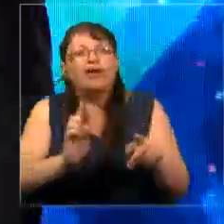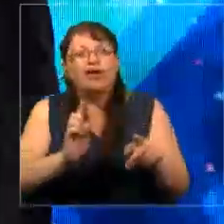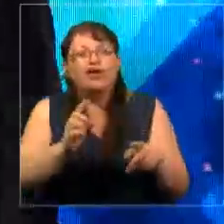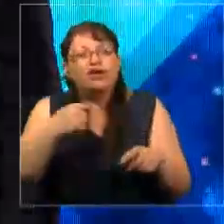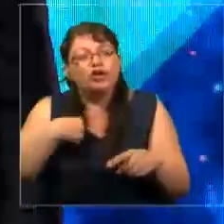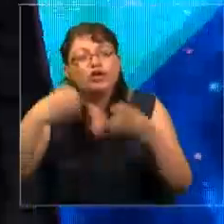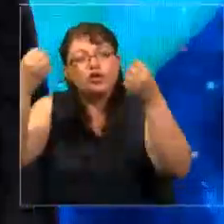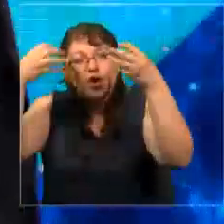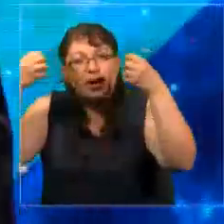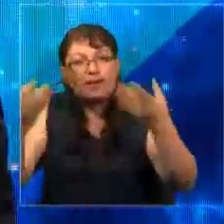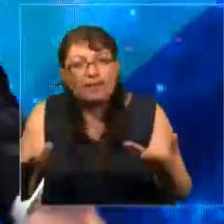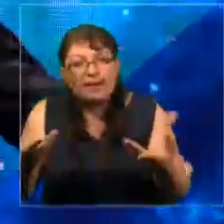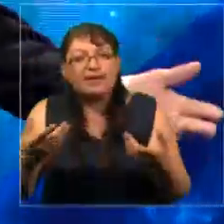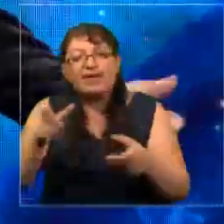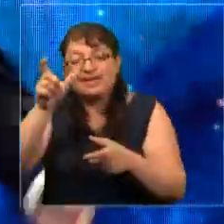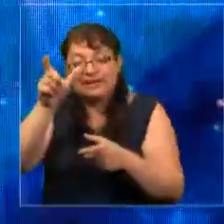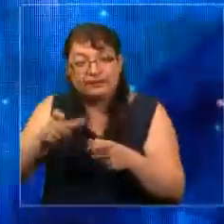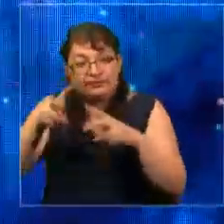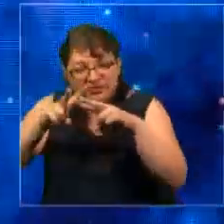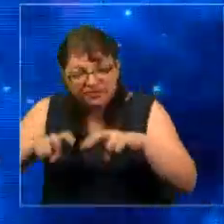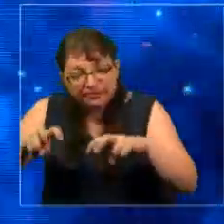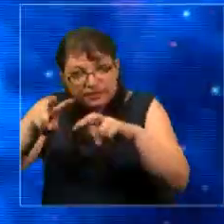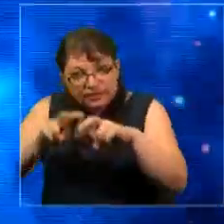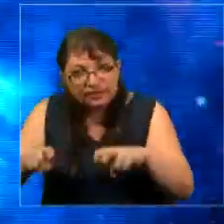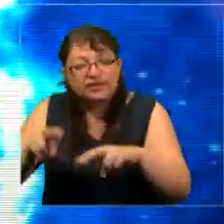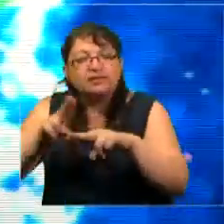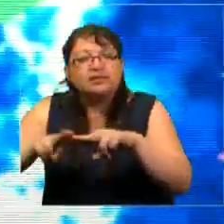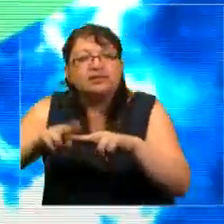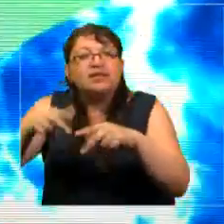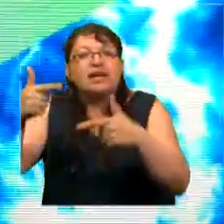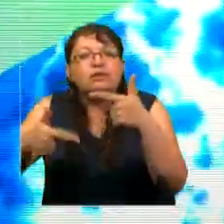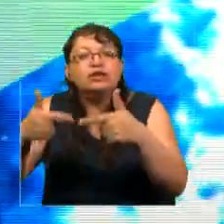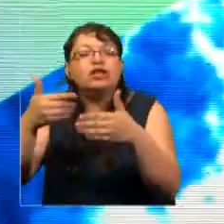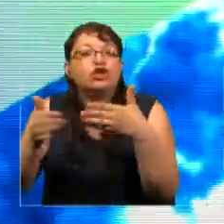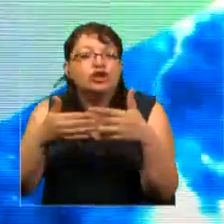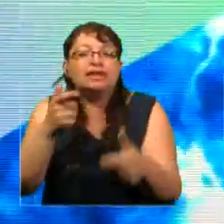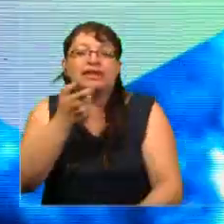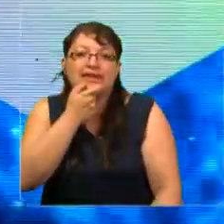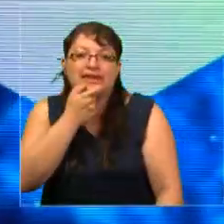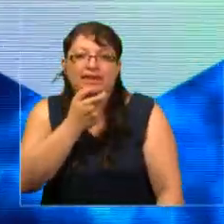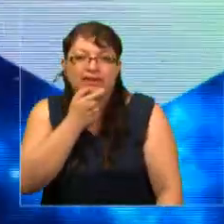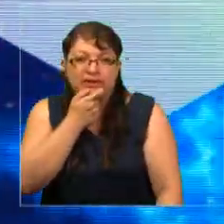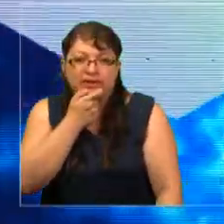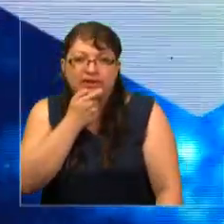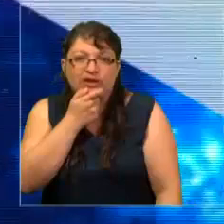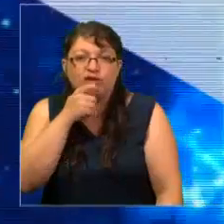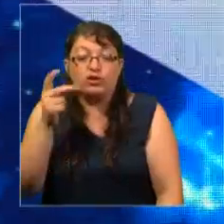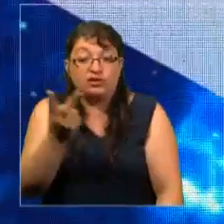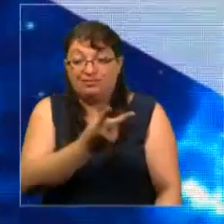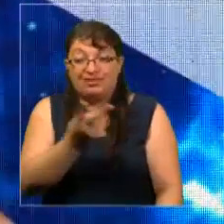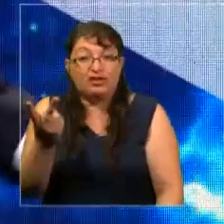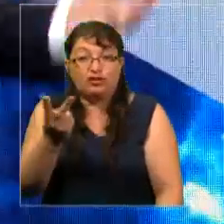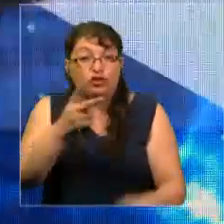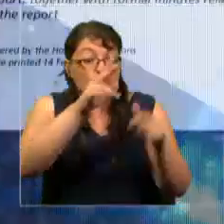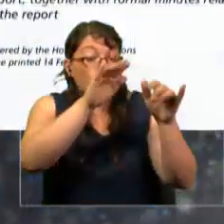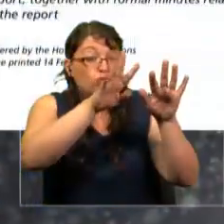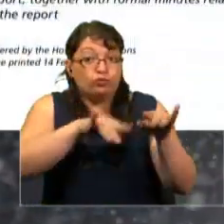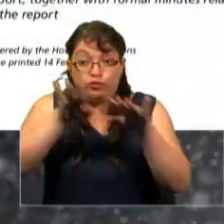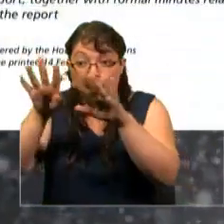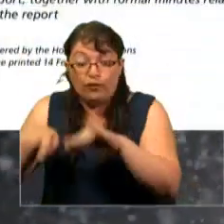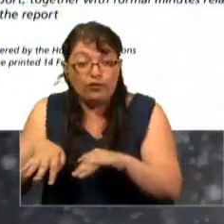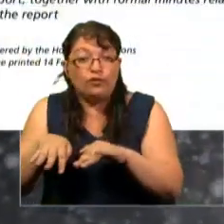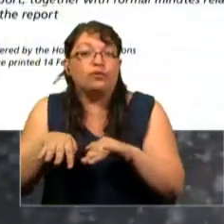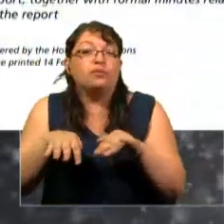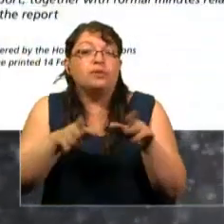de los investigadores y hacedores de políticas del Reino Unido. Y estos dos informes sobre el comisionado de